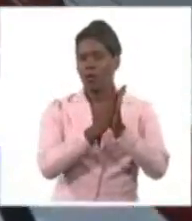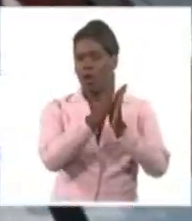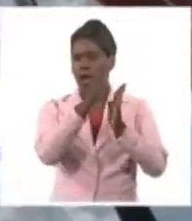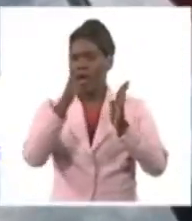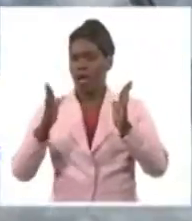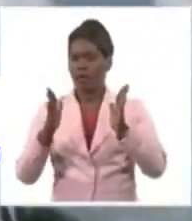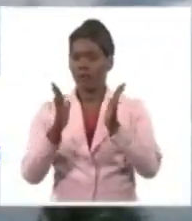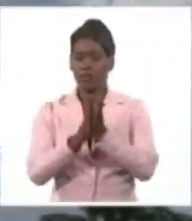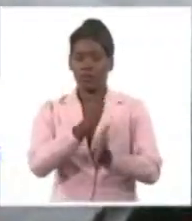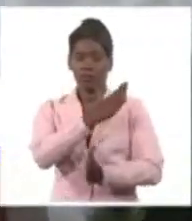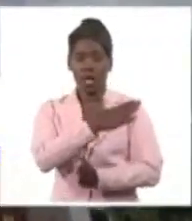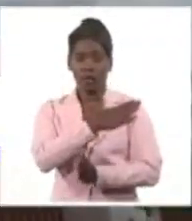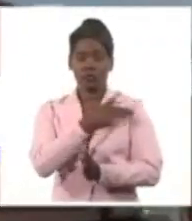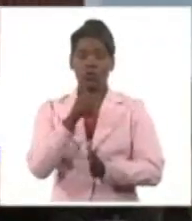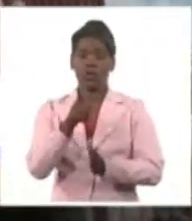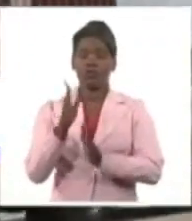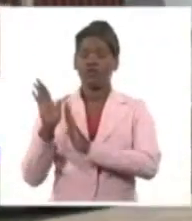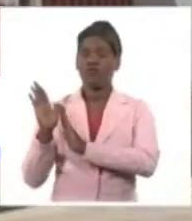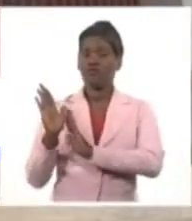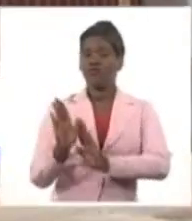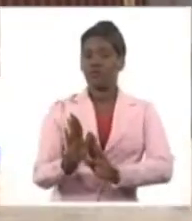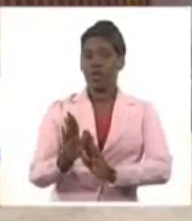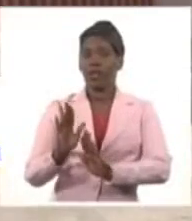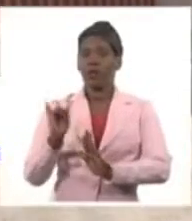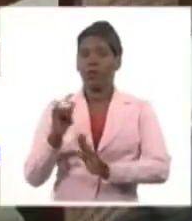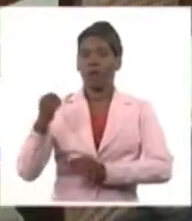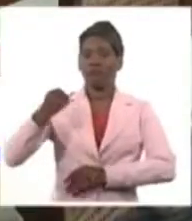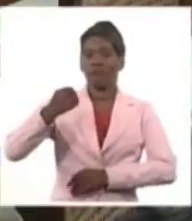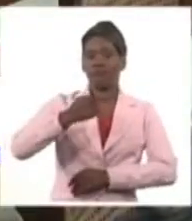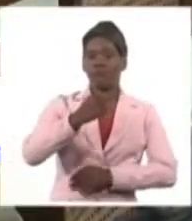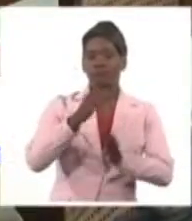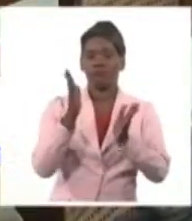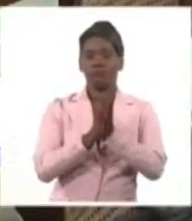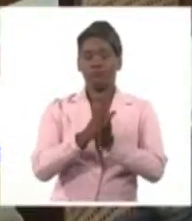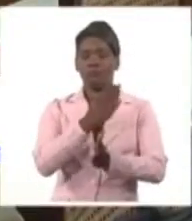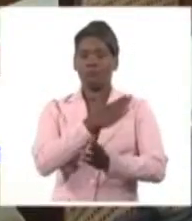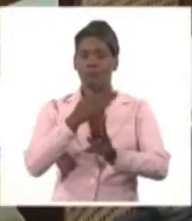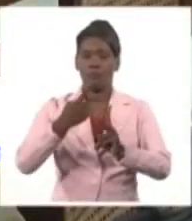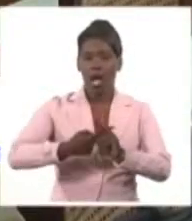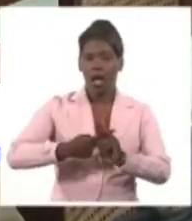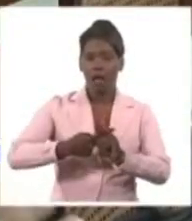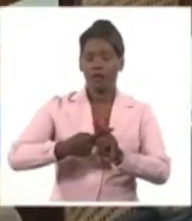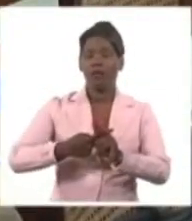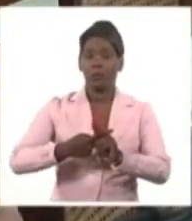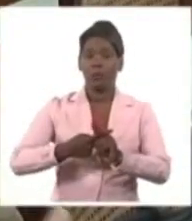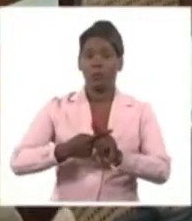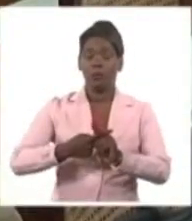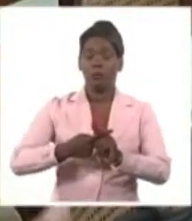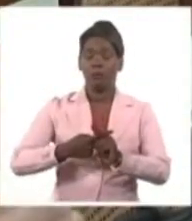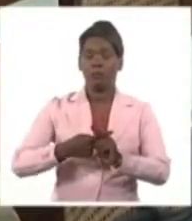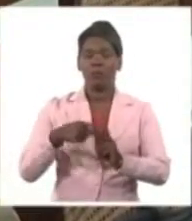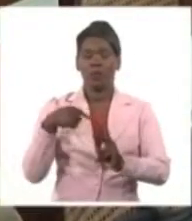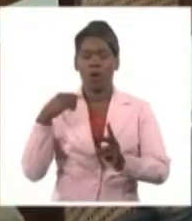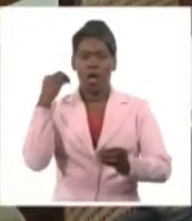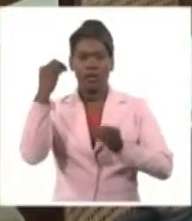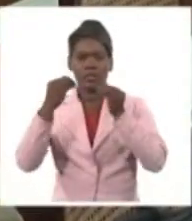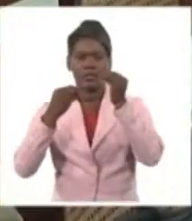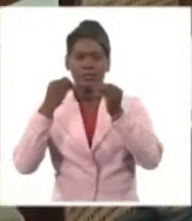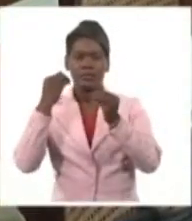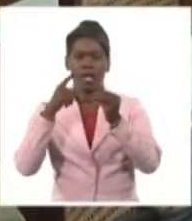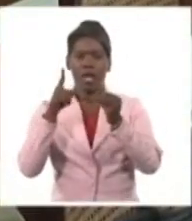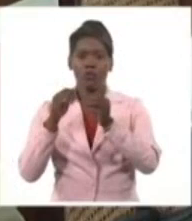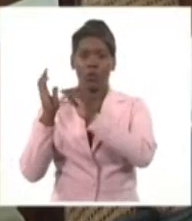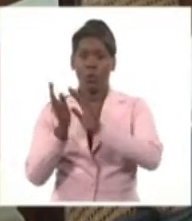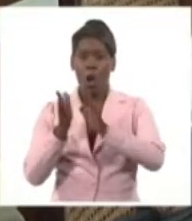marzo, entró entre finales de marzo y mediados de mayo. Y se acumuló en TCM una gran cantidad de contenedores, después, mediados de mayo, siguió